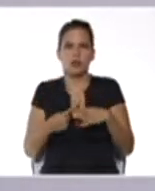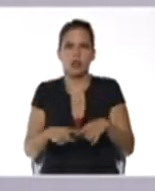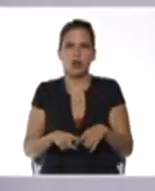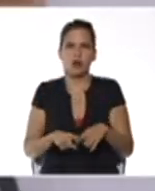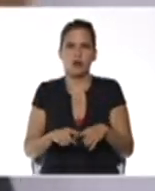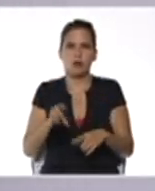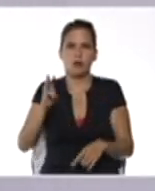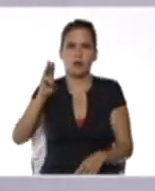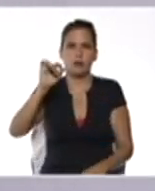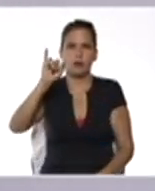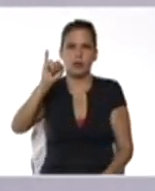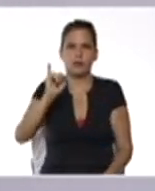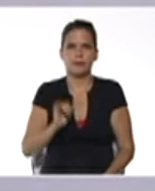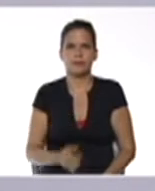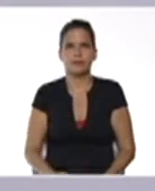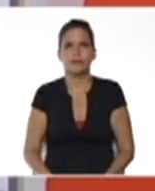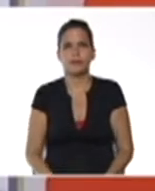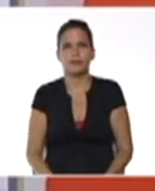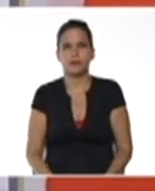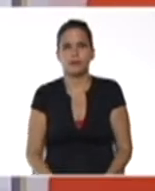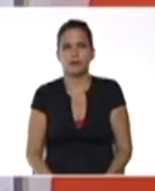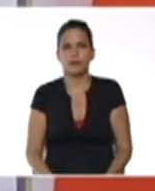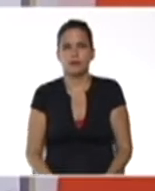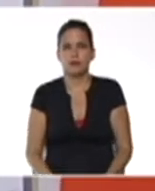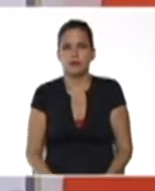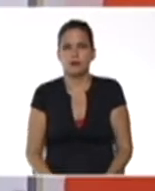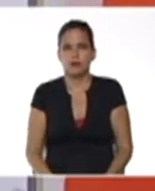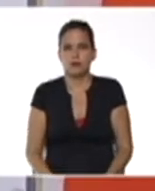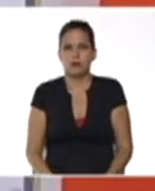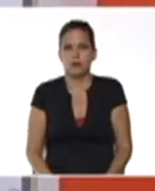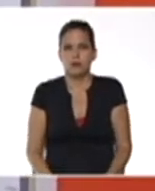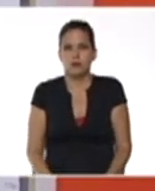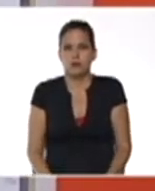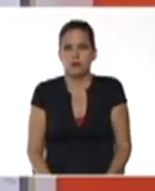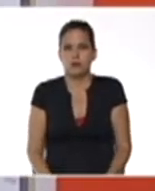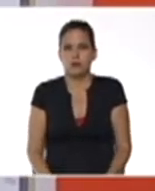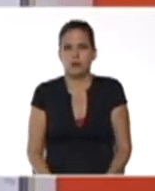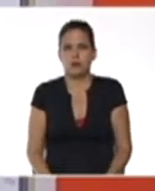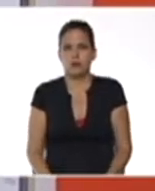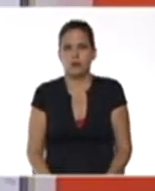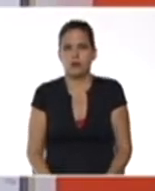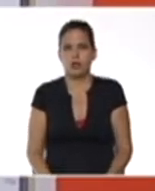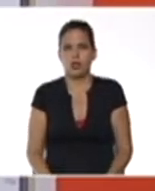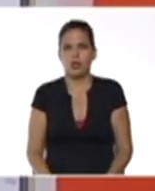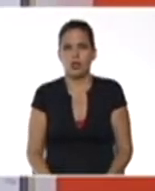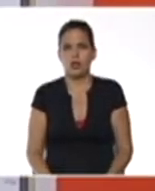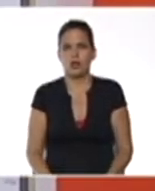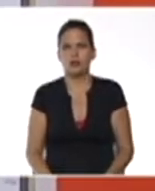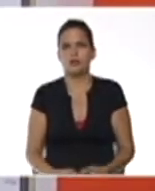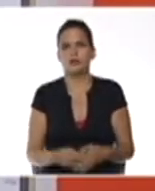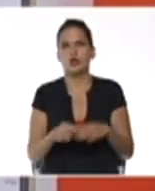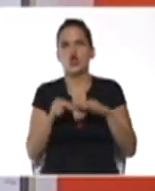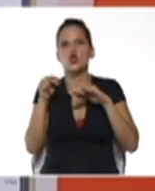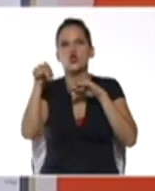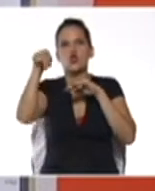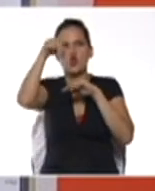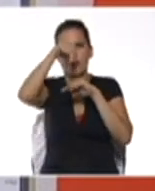en la multiplicación de fracciones y el denominador lo vamos a reescribir como